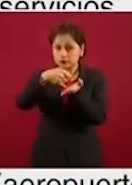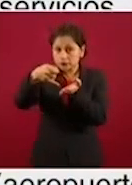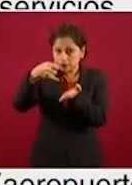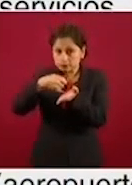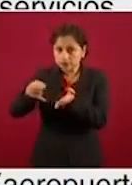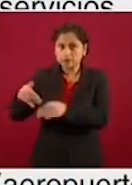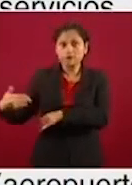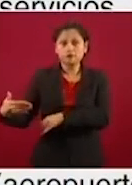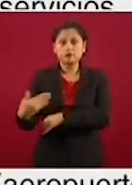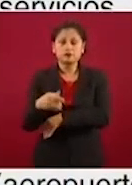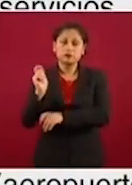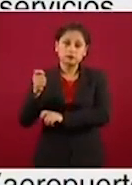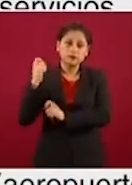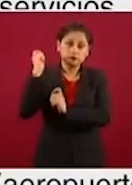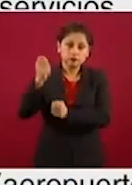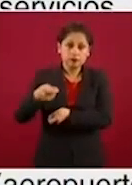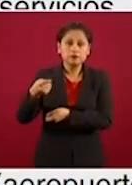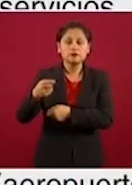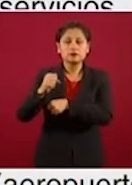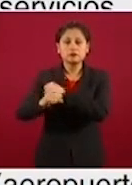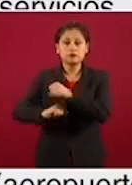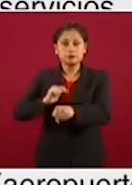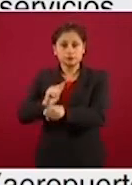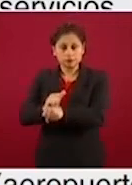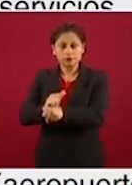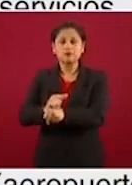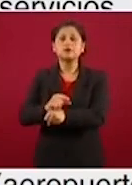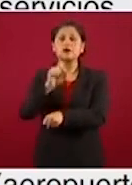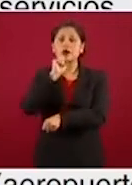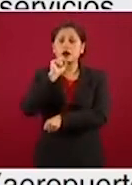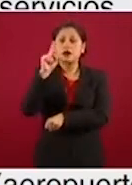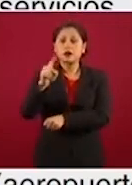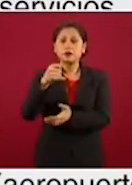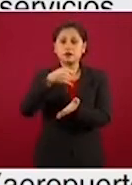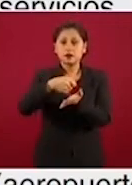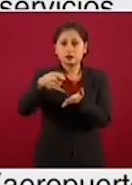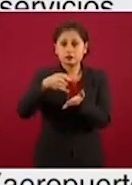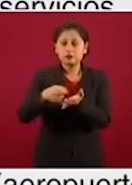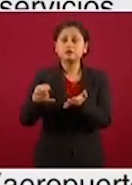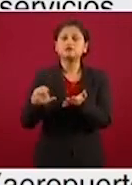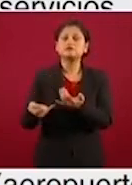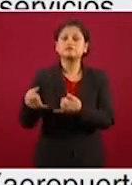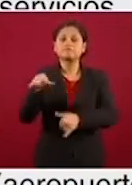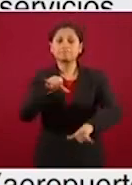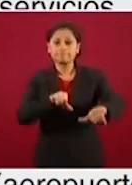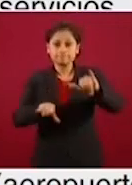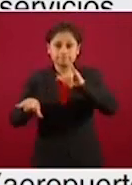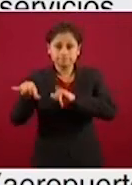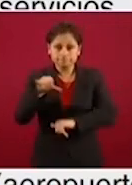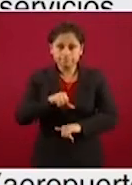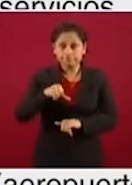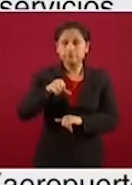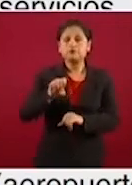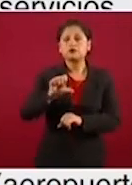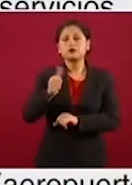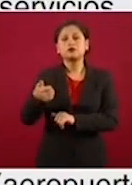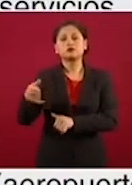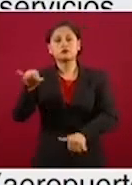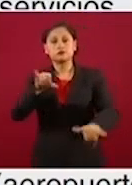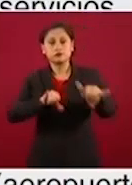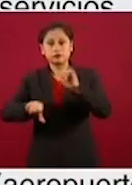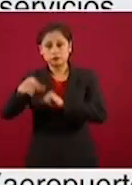y pecuaria, agroindustria, industria química, productos de limpieza, ferreterías,